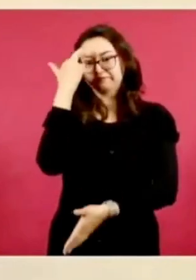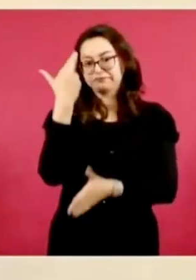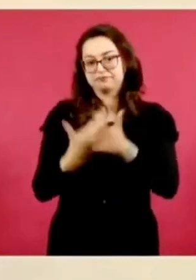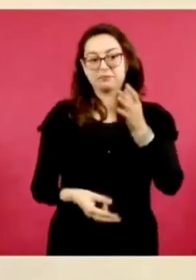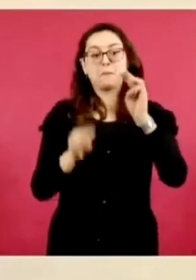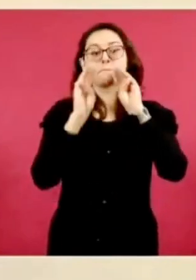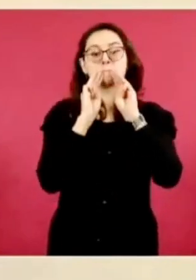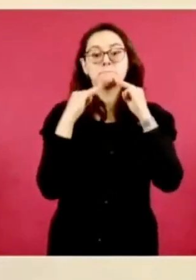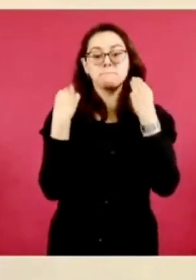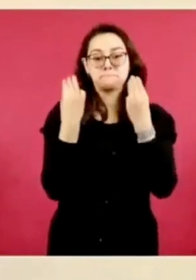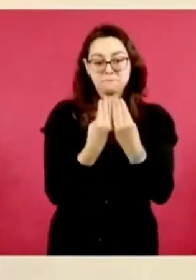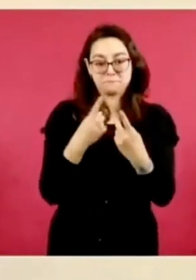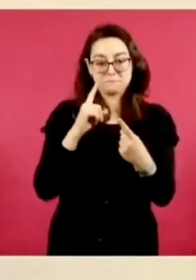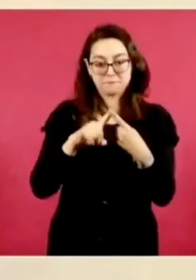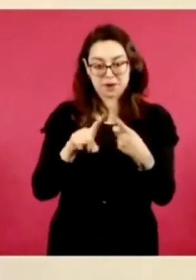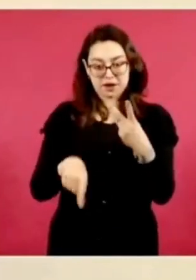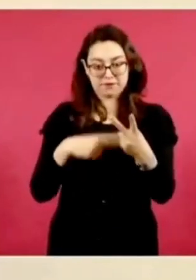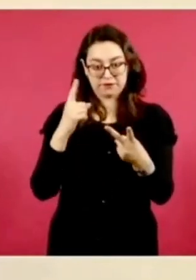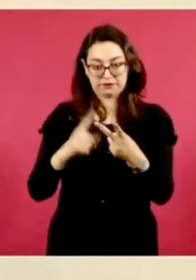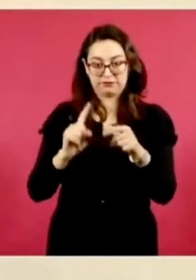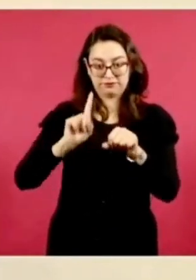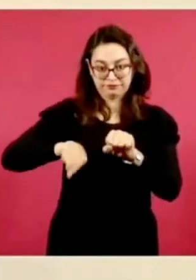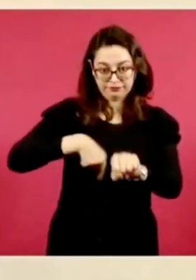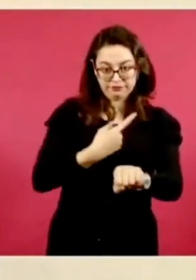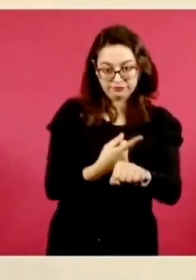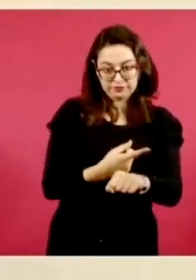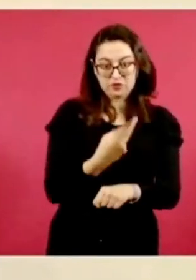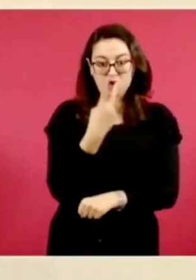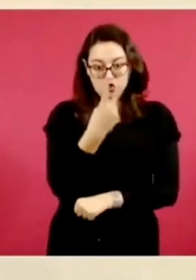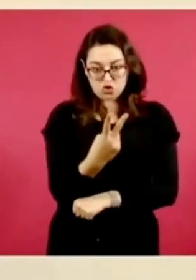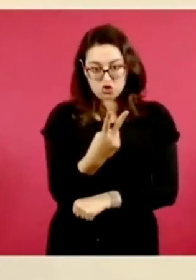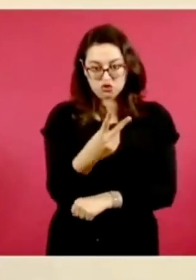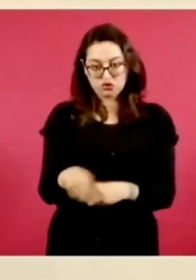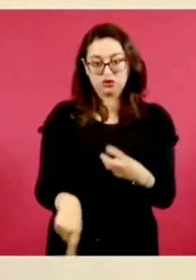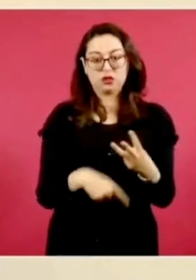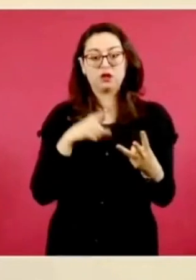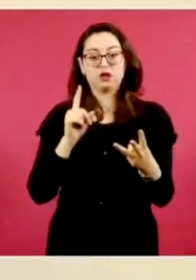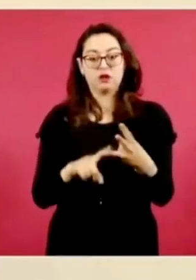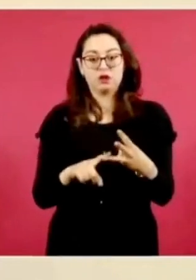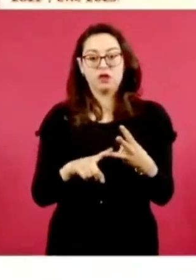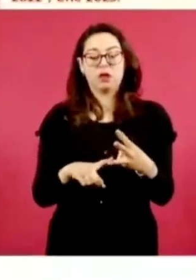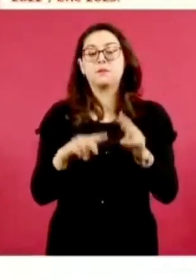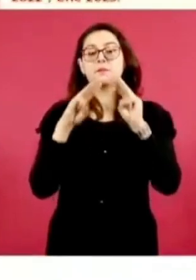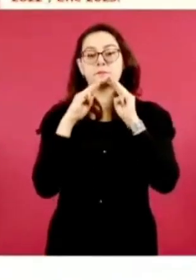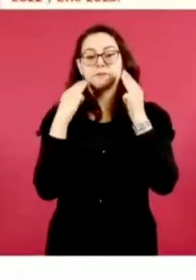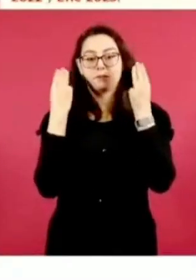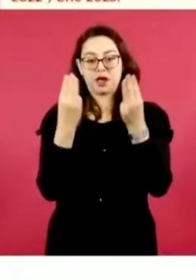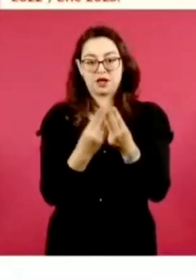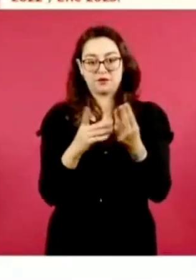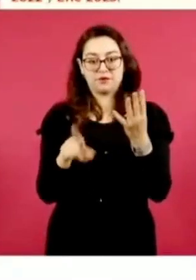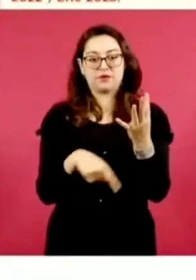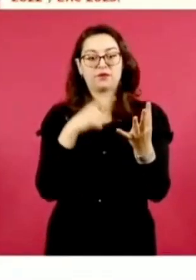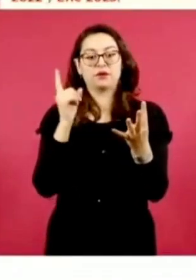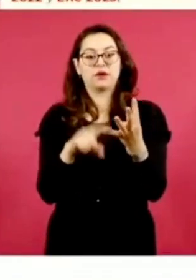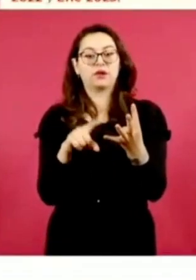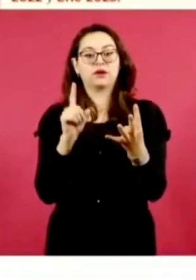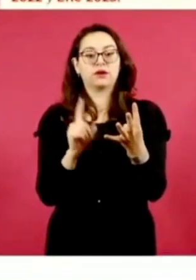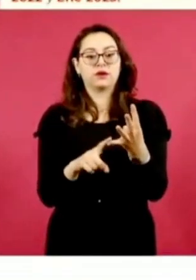agresión sexual, tenemos dos, y también esta asociación delictuosa, así como un